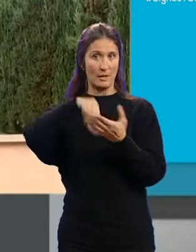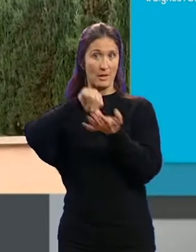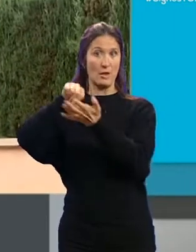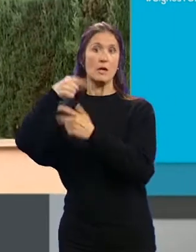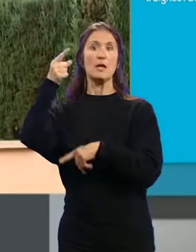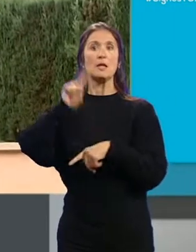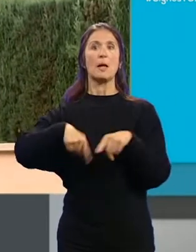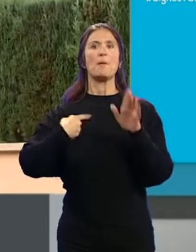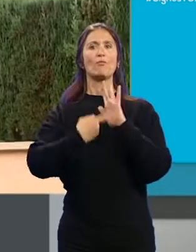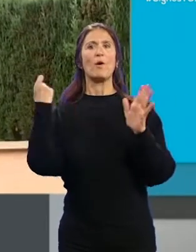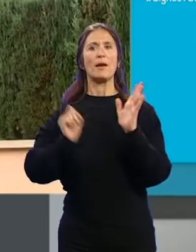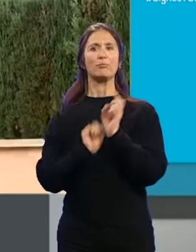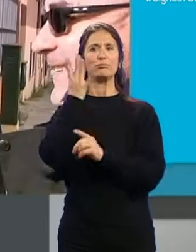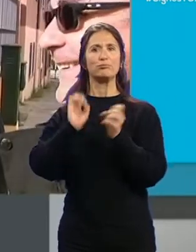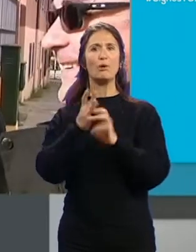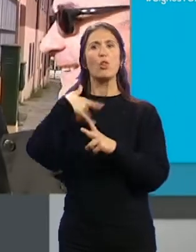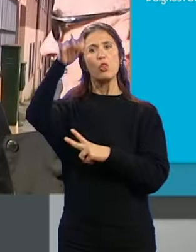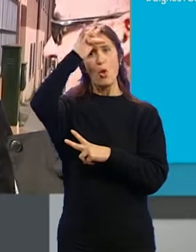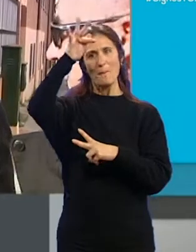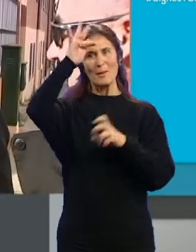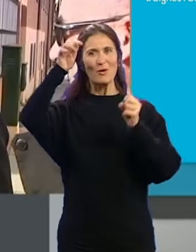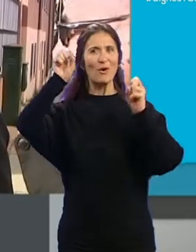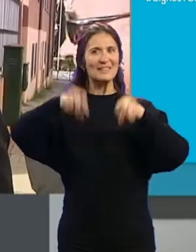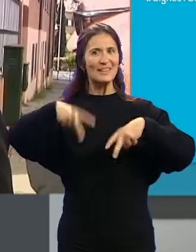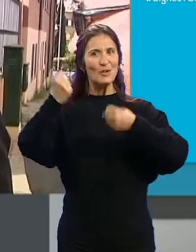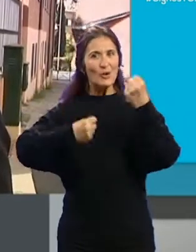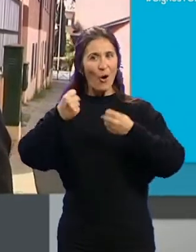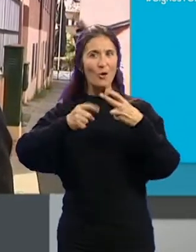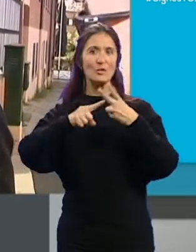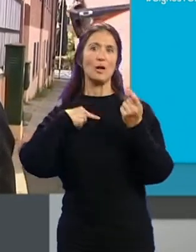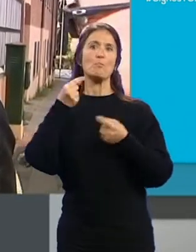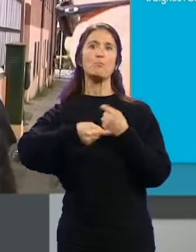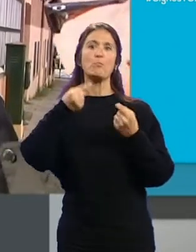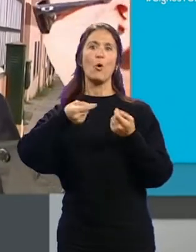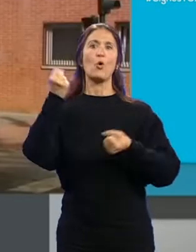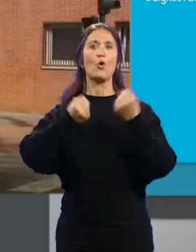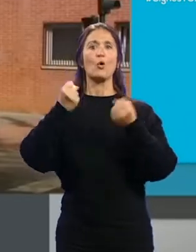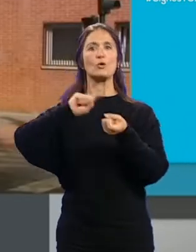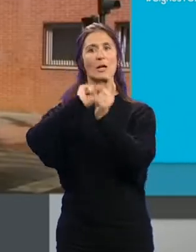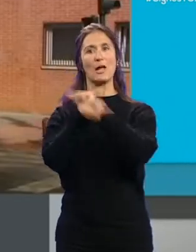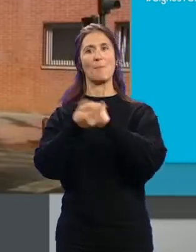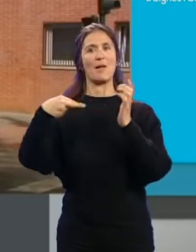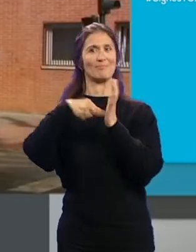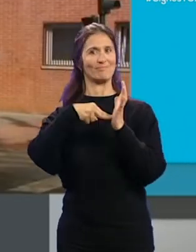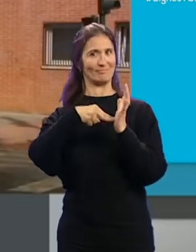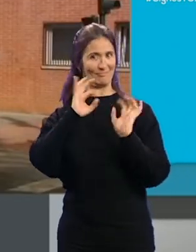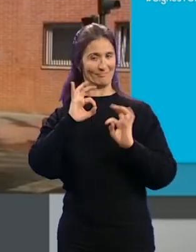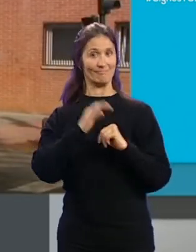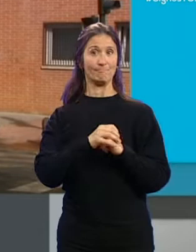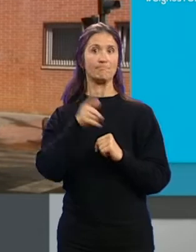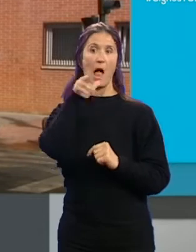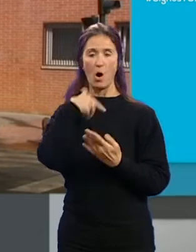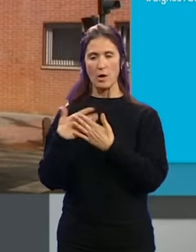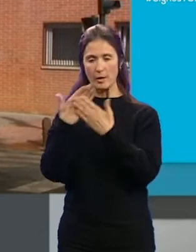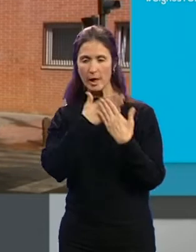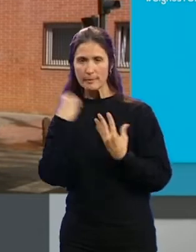eliminación de calderas... ...los domingos sin coches o la incorporación progresiva de vehículos híbridos al parque móvil. De hecho una cuestión que estamos planteando también